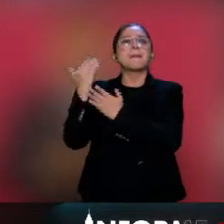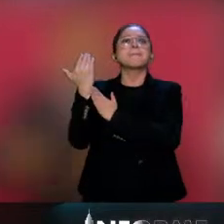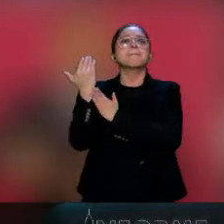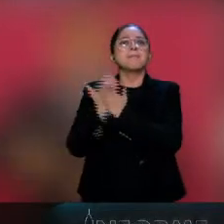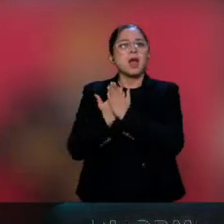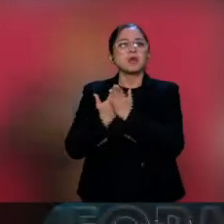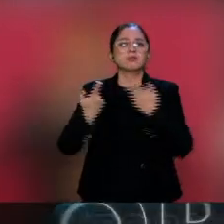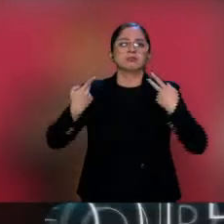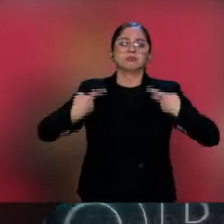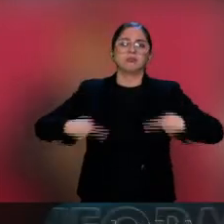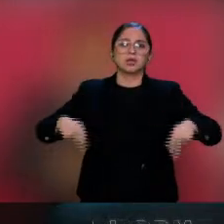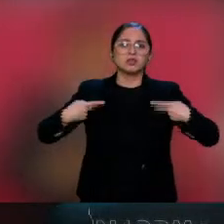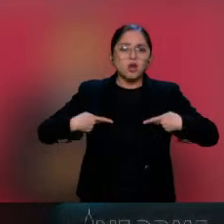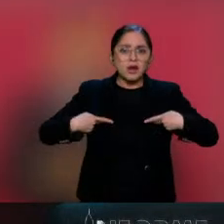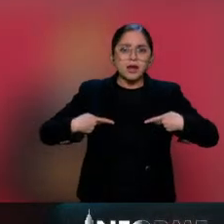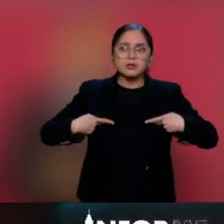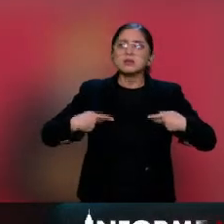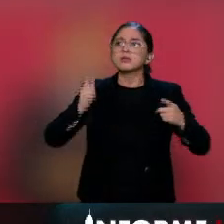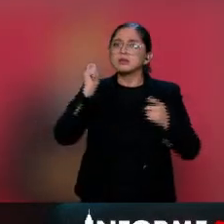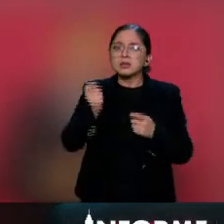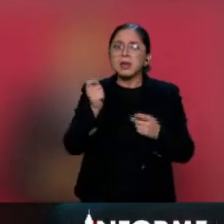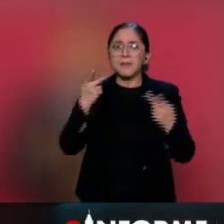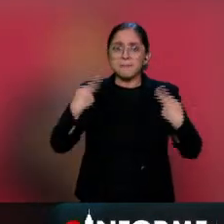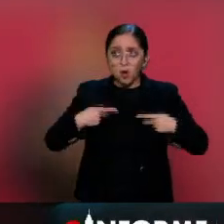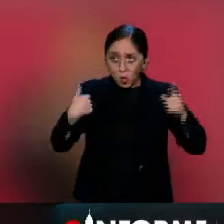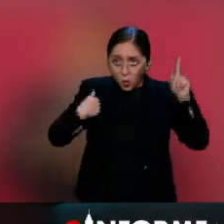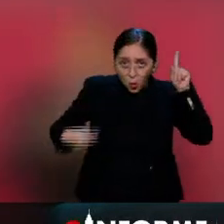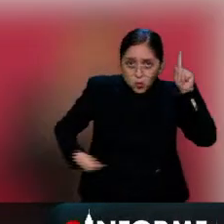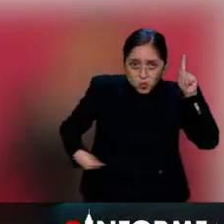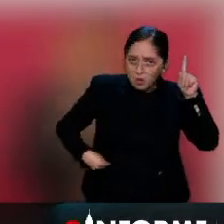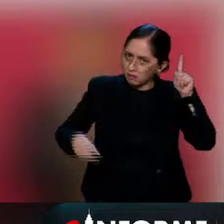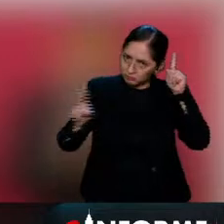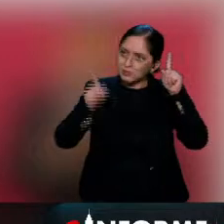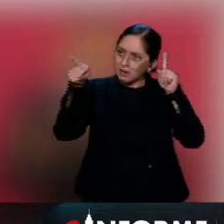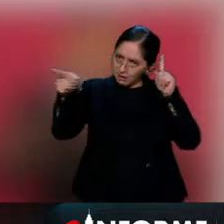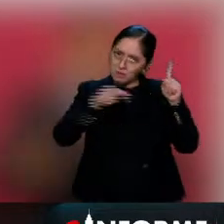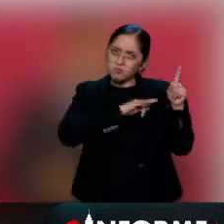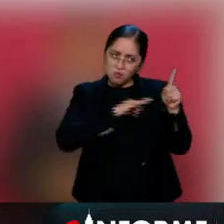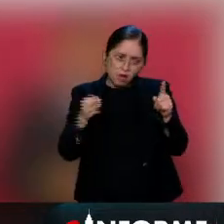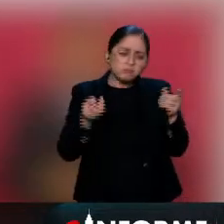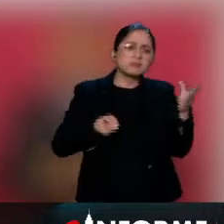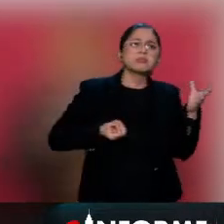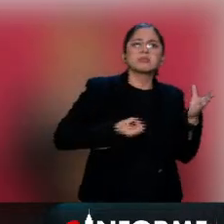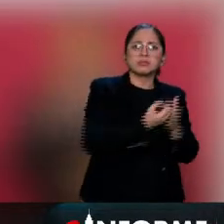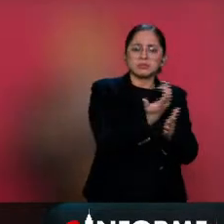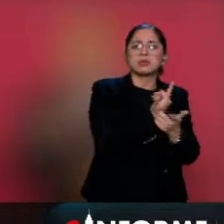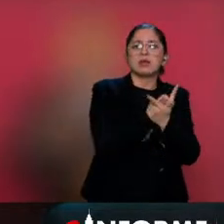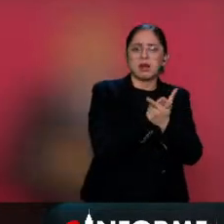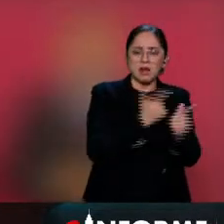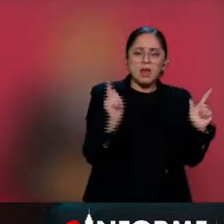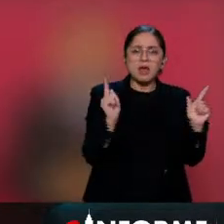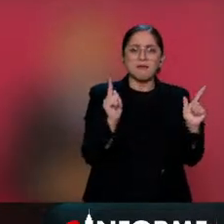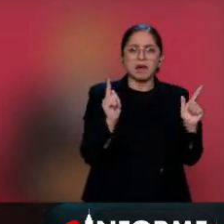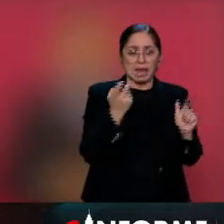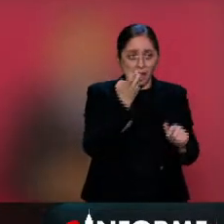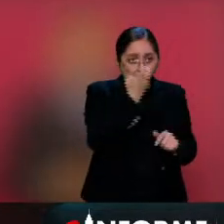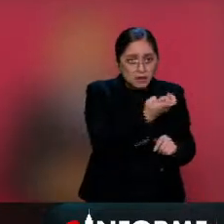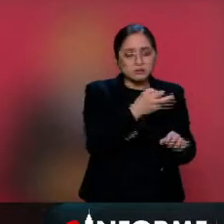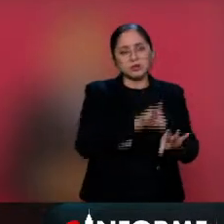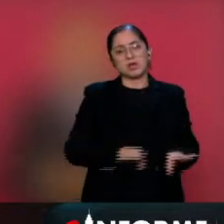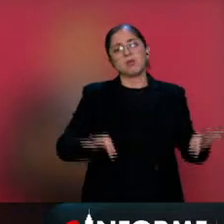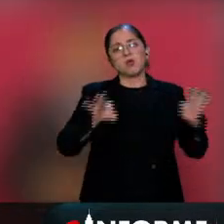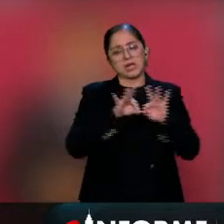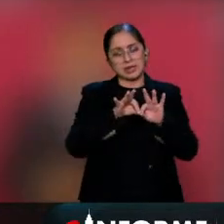inocentes, que es muy importante. Y la parte